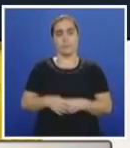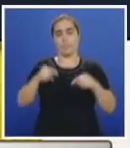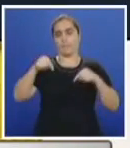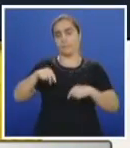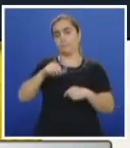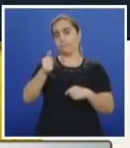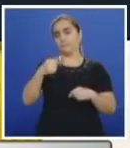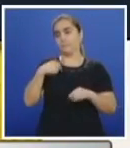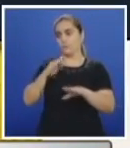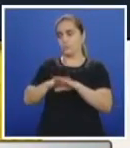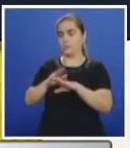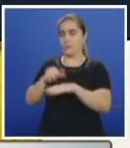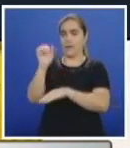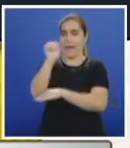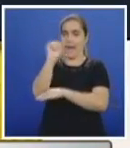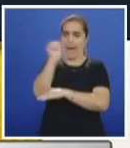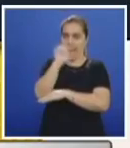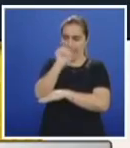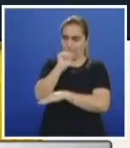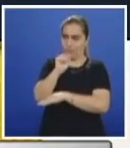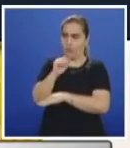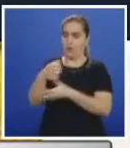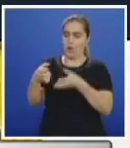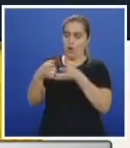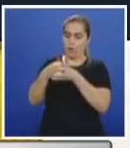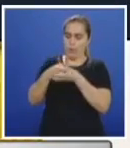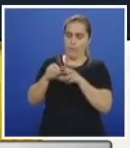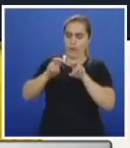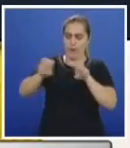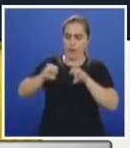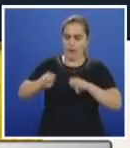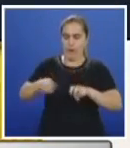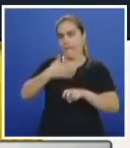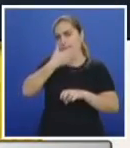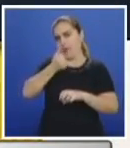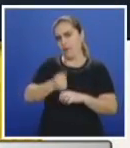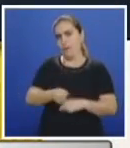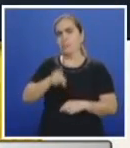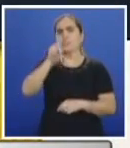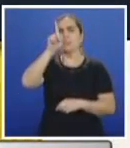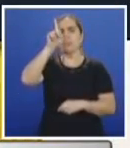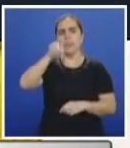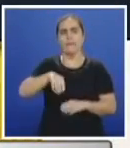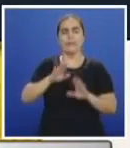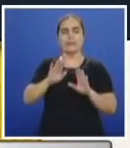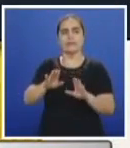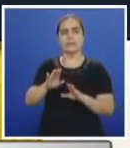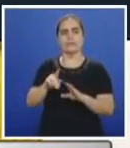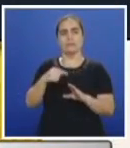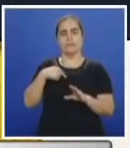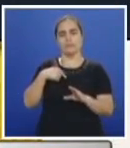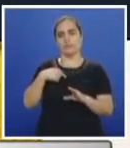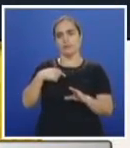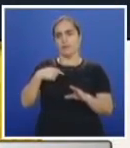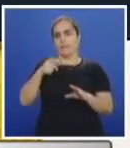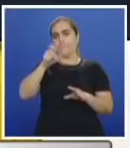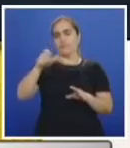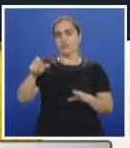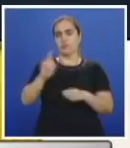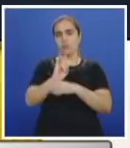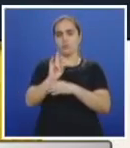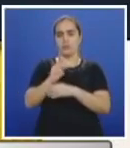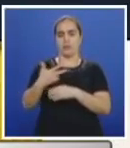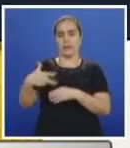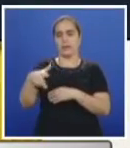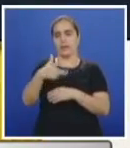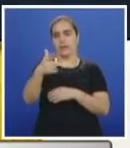así como utilizar el carro de una forma grupal, es decir, optimizarlo, sería propiciar el uso del transporte público. Pero quizá